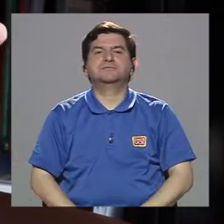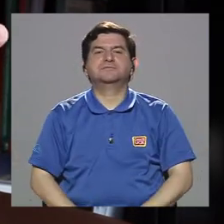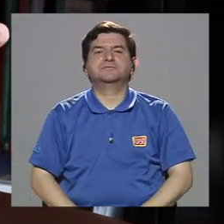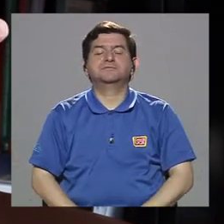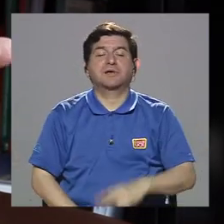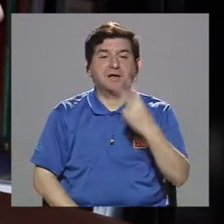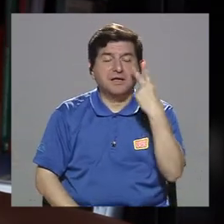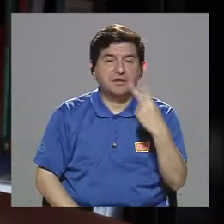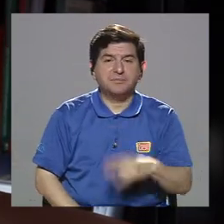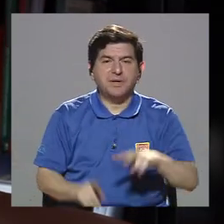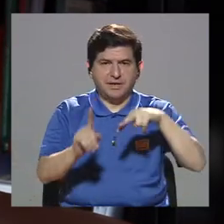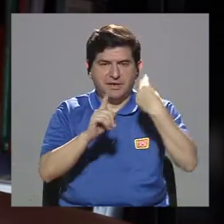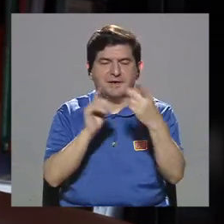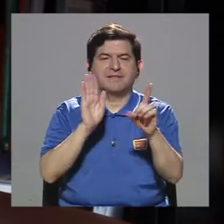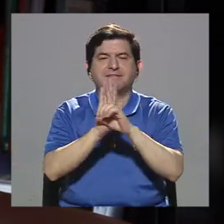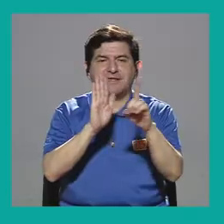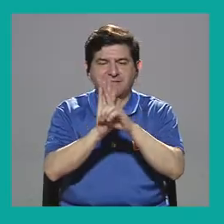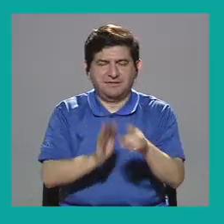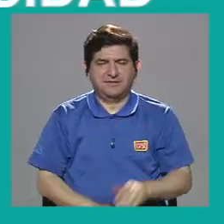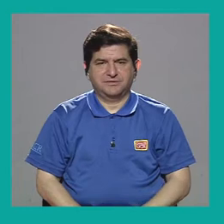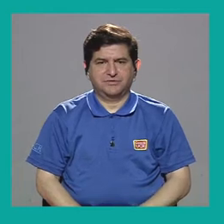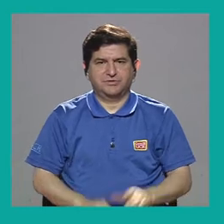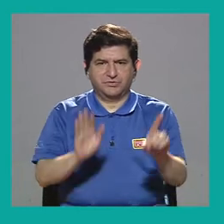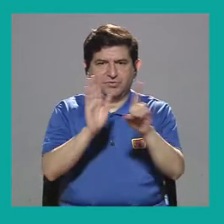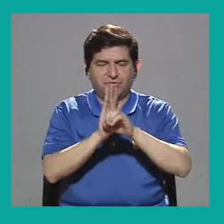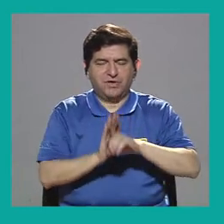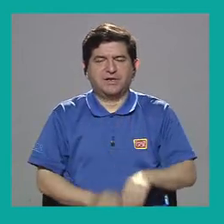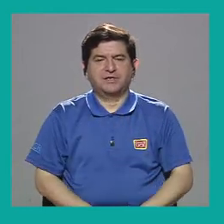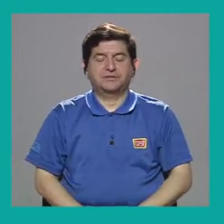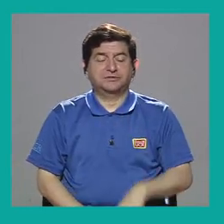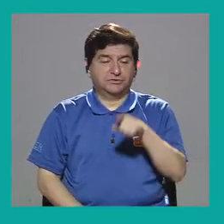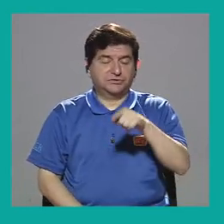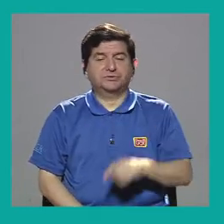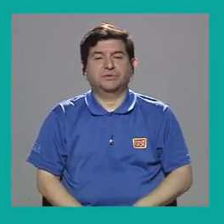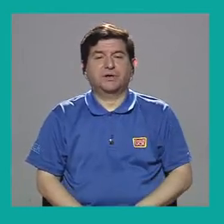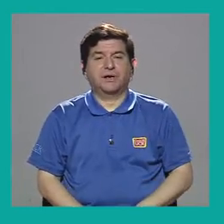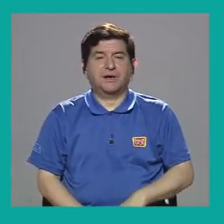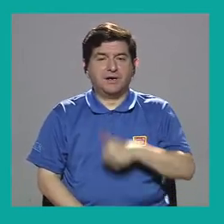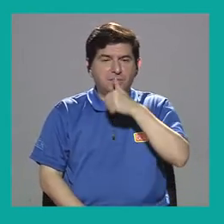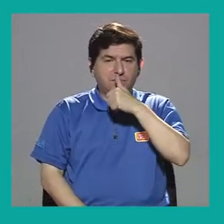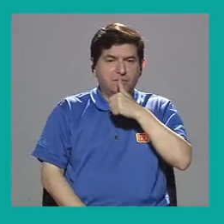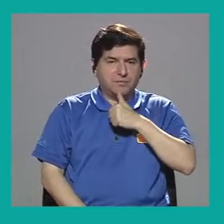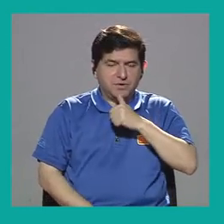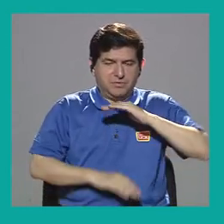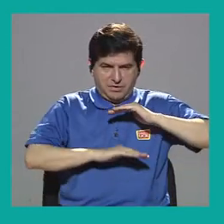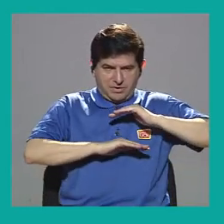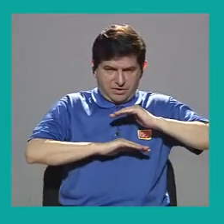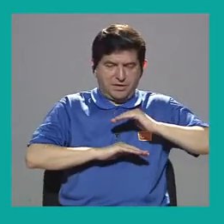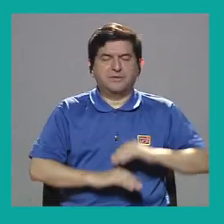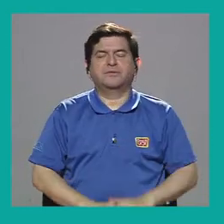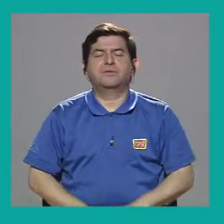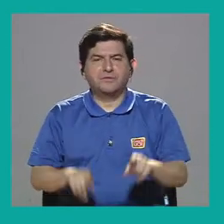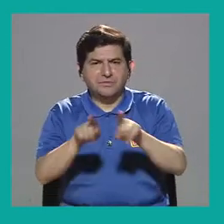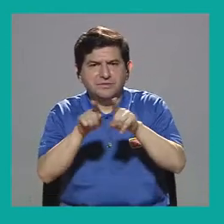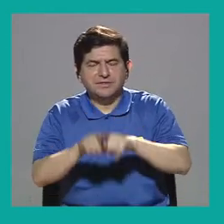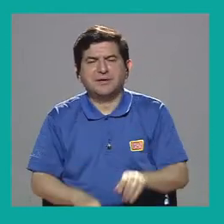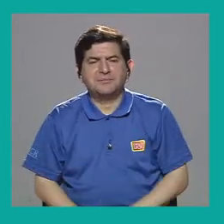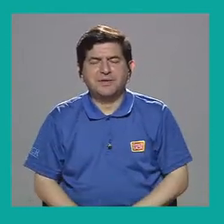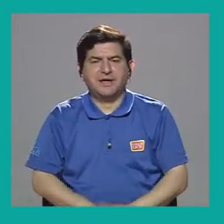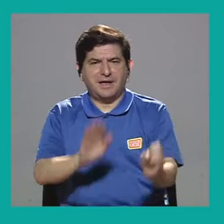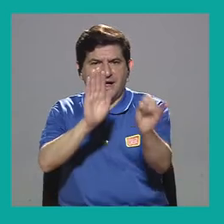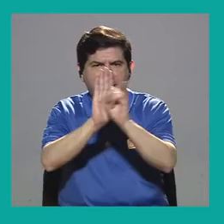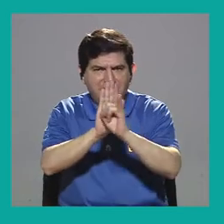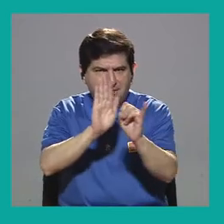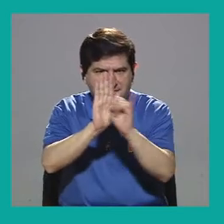verlo desde el punto de vista de los derechos. El derecho a la intimidad, el derecho a la privacidad, el derecho a la